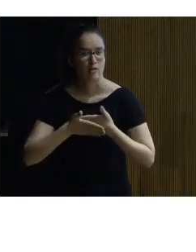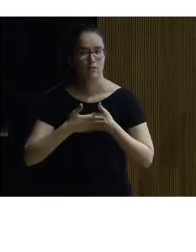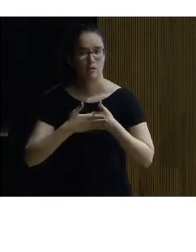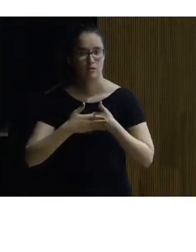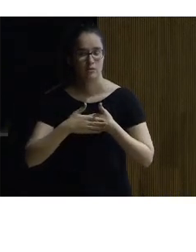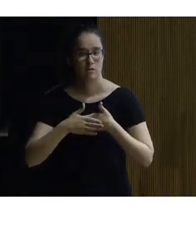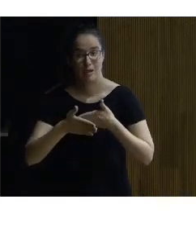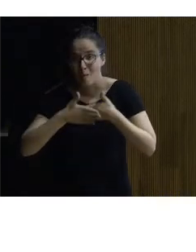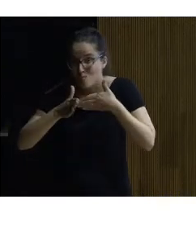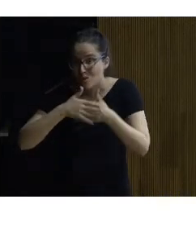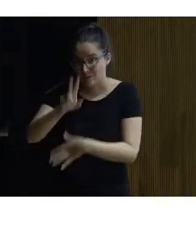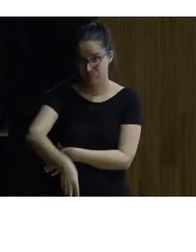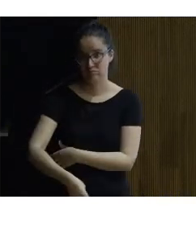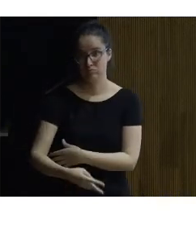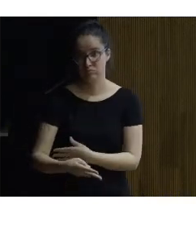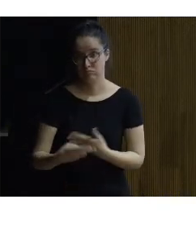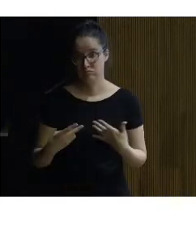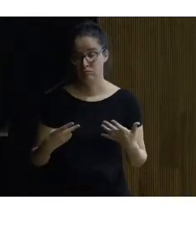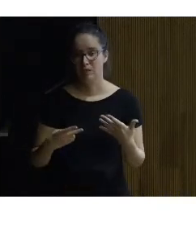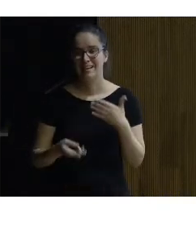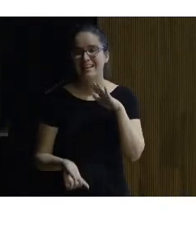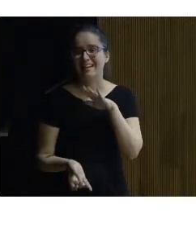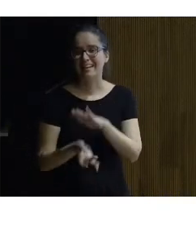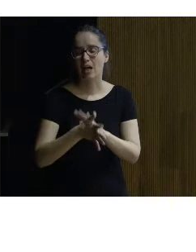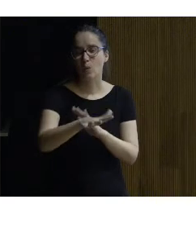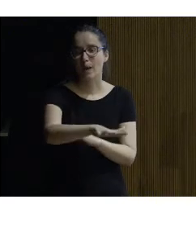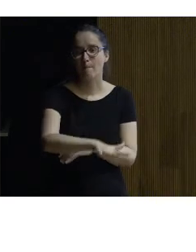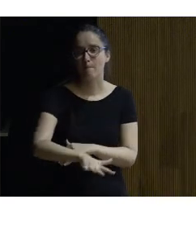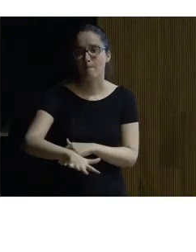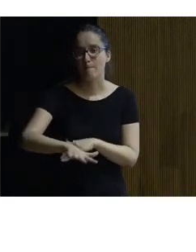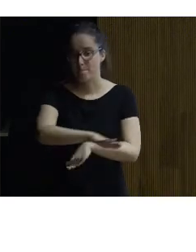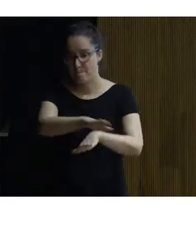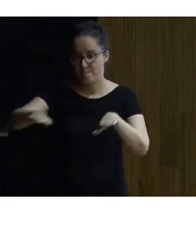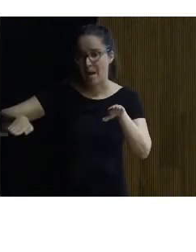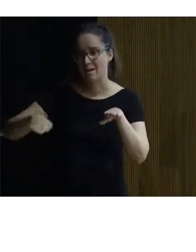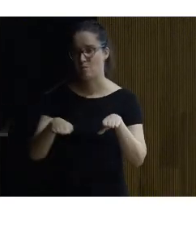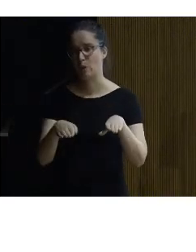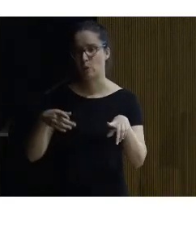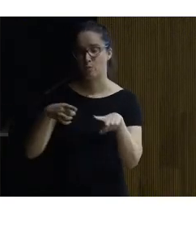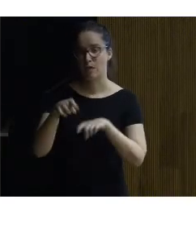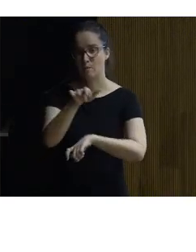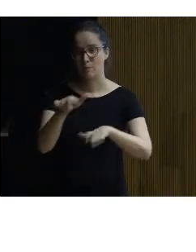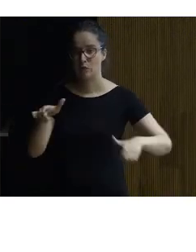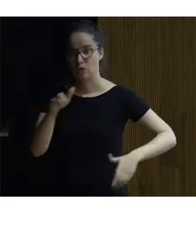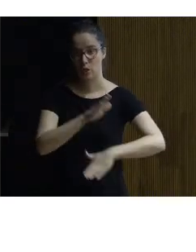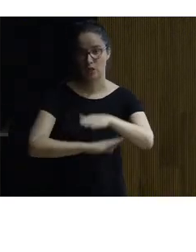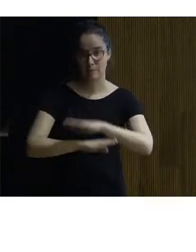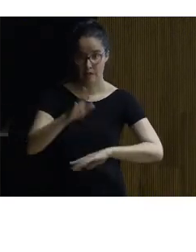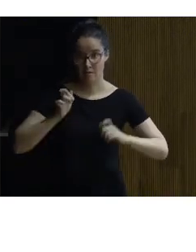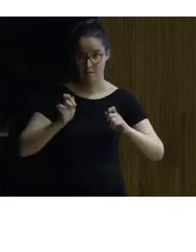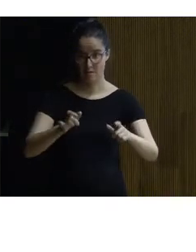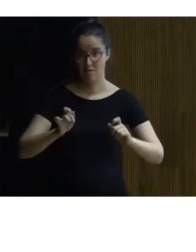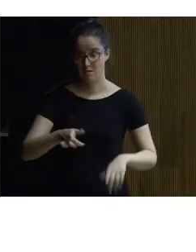vocación de puerta voy un poco de prisa crear una plaza para aparcamiento para una persona con discapacidad